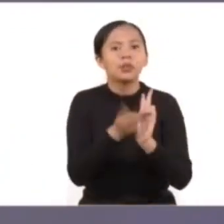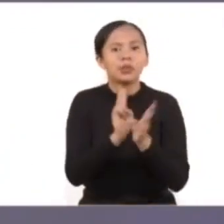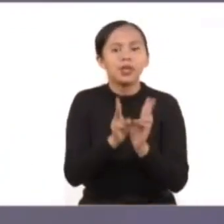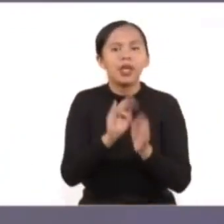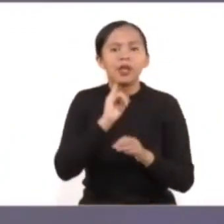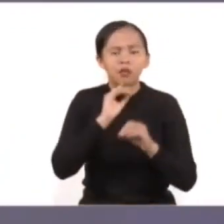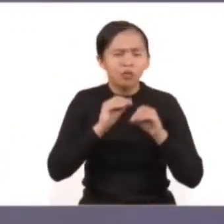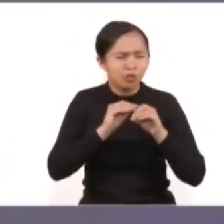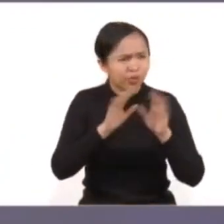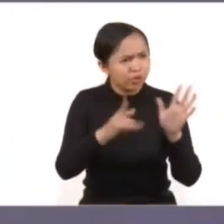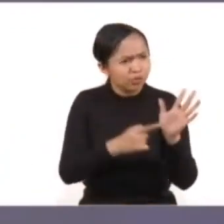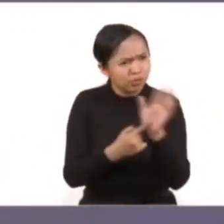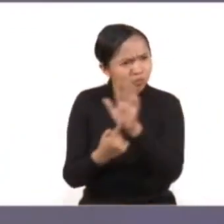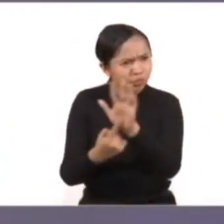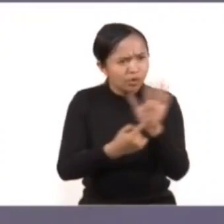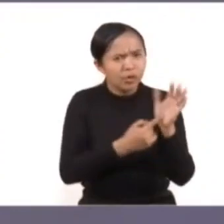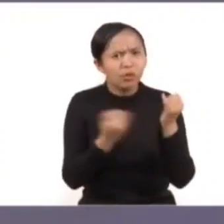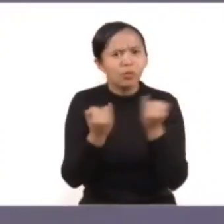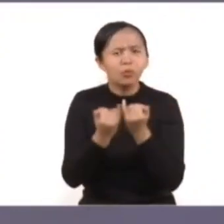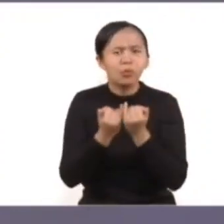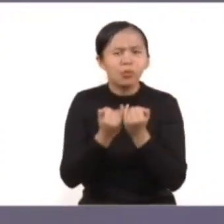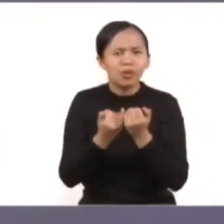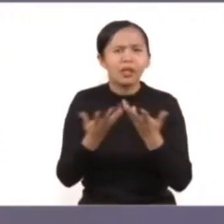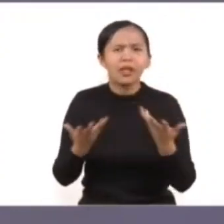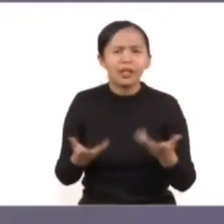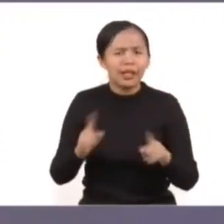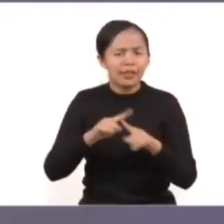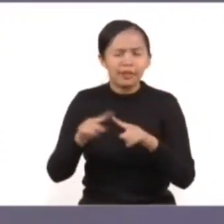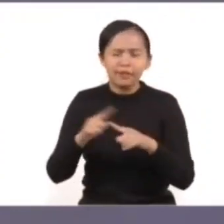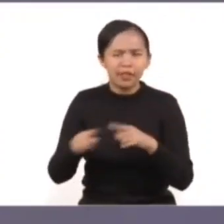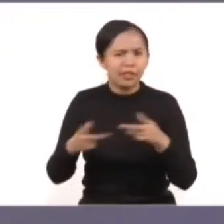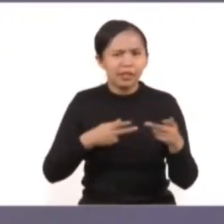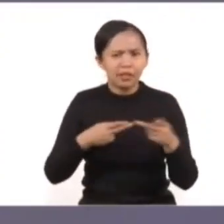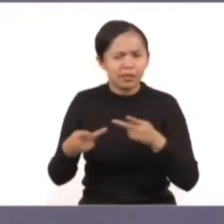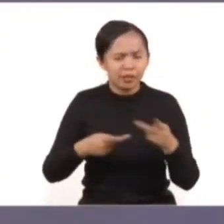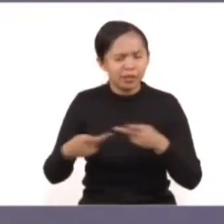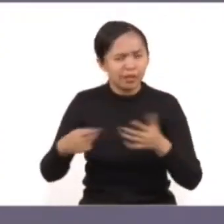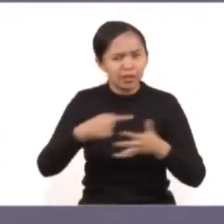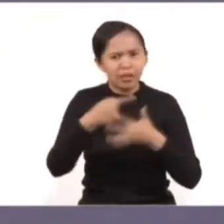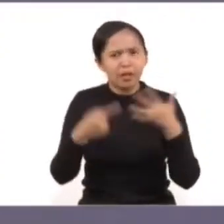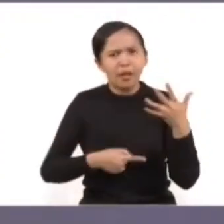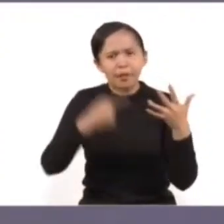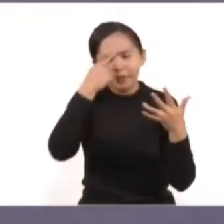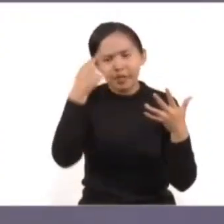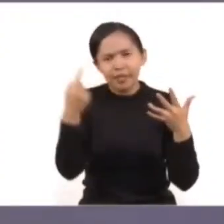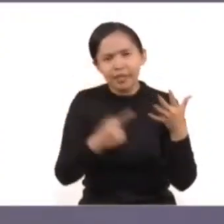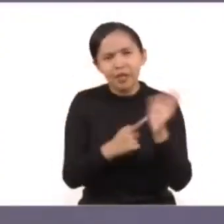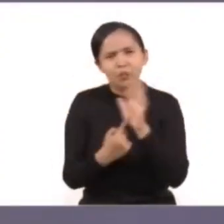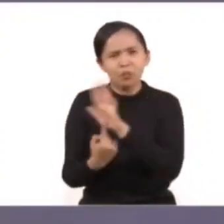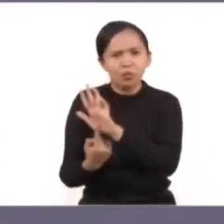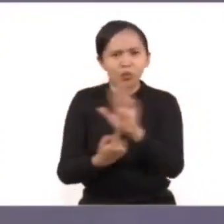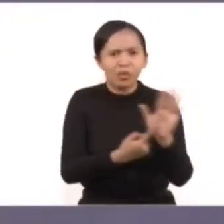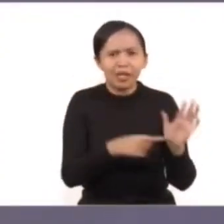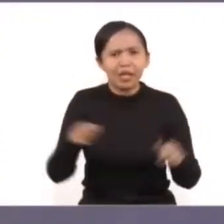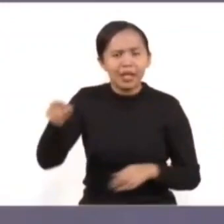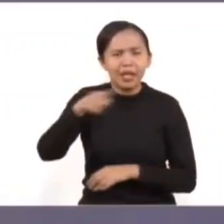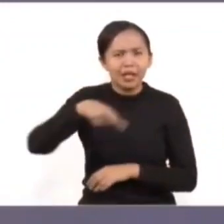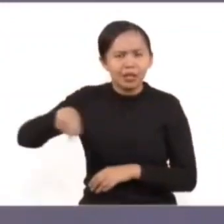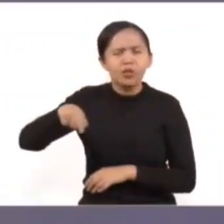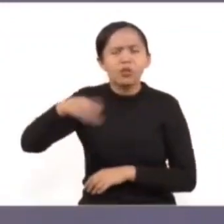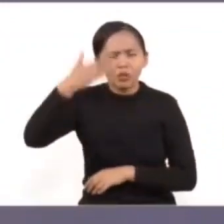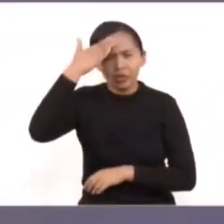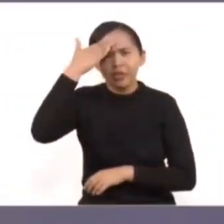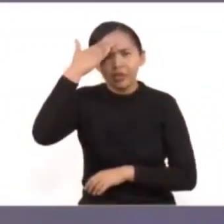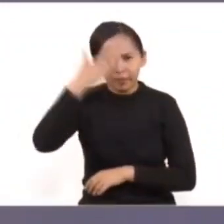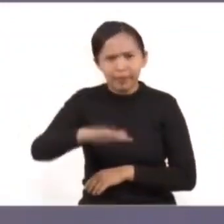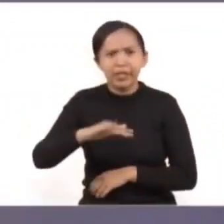informativas, caminatas de seguridad y diversas estrategias de participación comunitaria para visibilizar y hacer conciencia